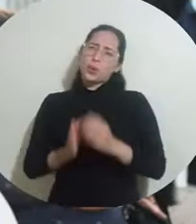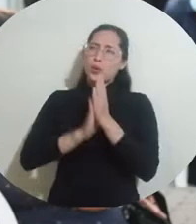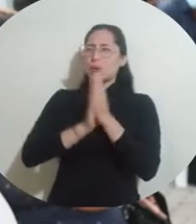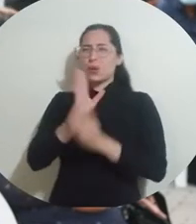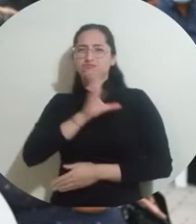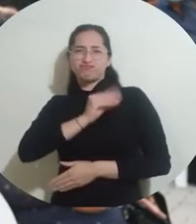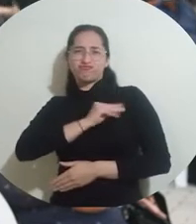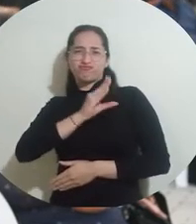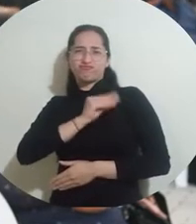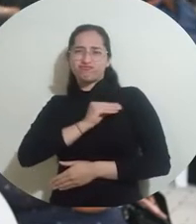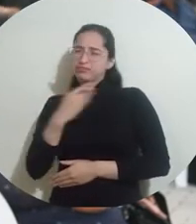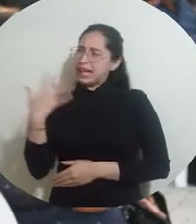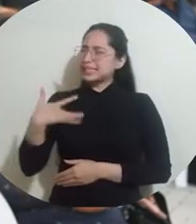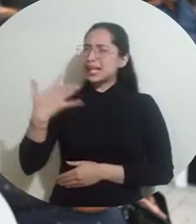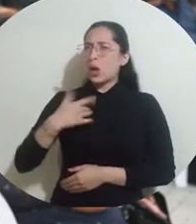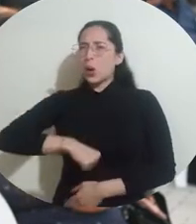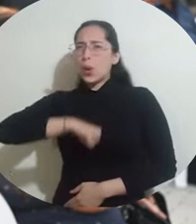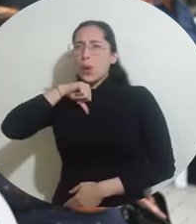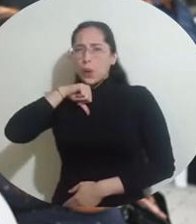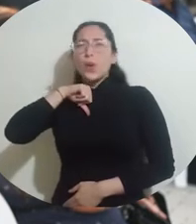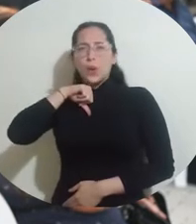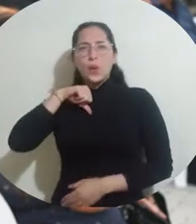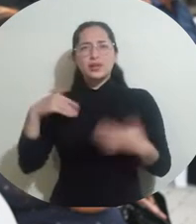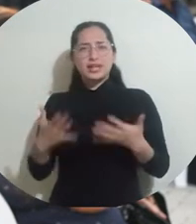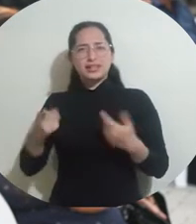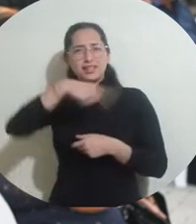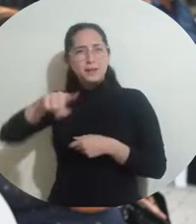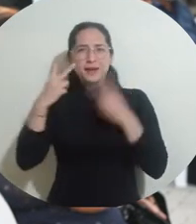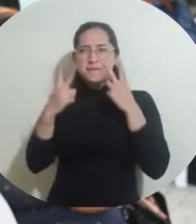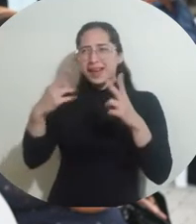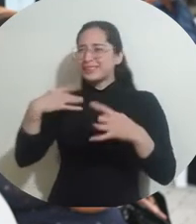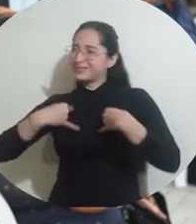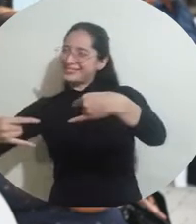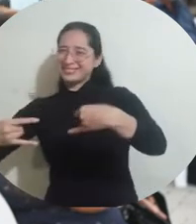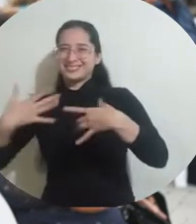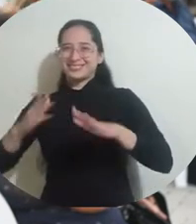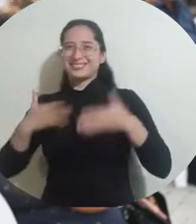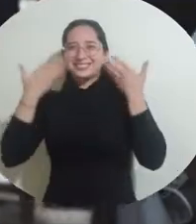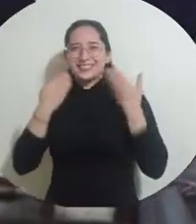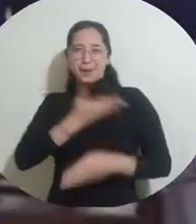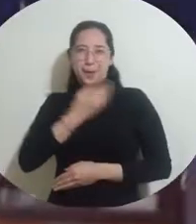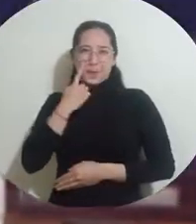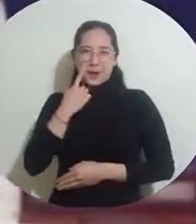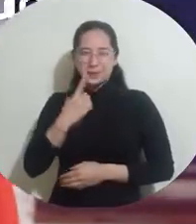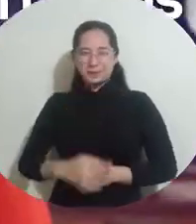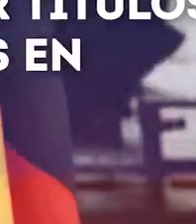Es una emoción, es un orgullo, sobre todo llenar de orgullo a tus papás.